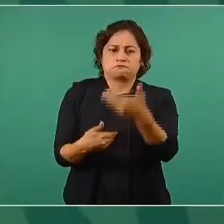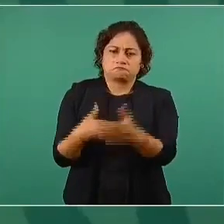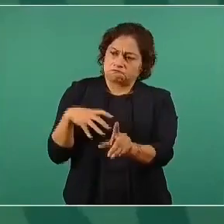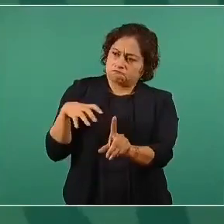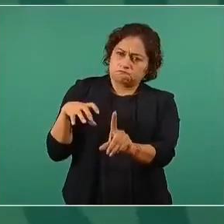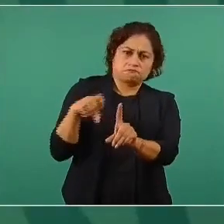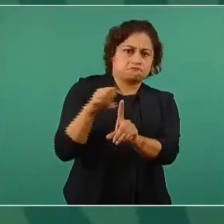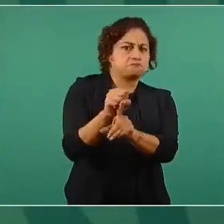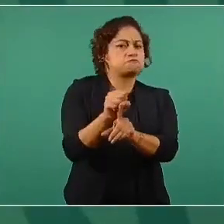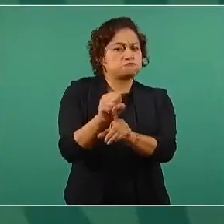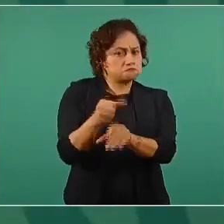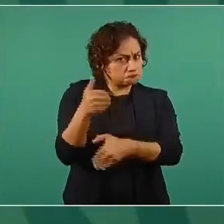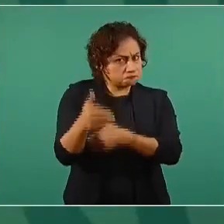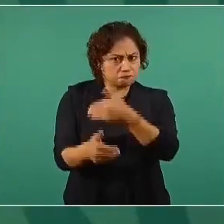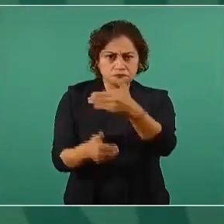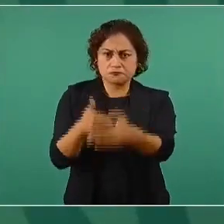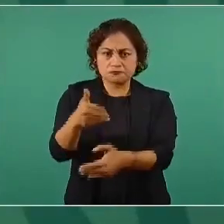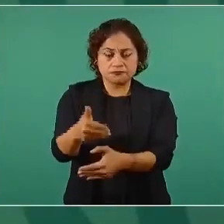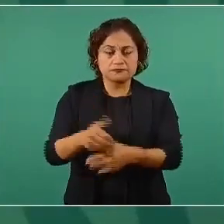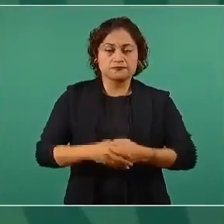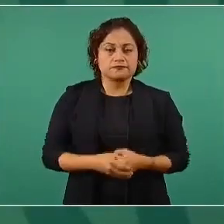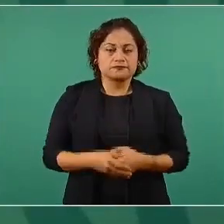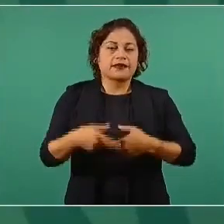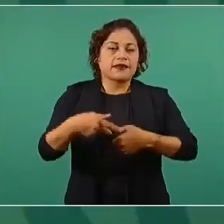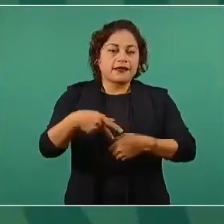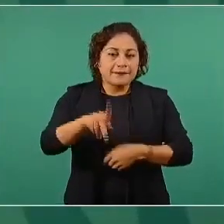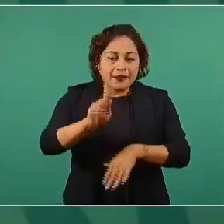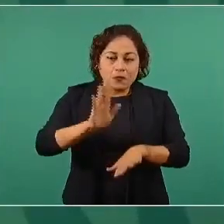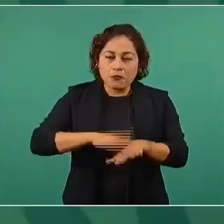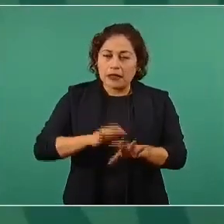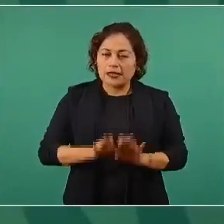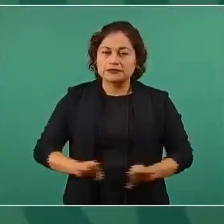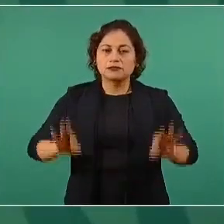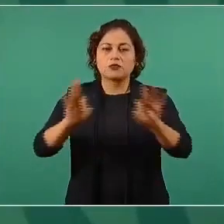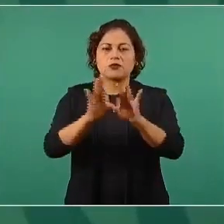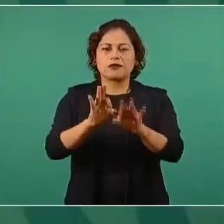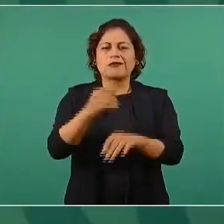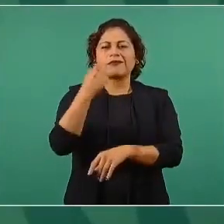importante, la gente no ha perdido la fe,